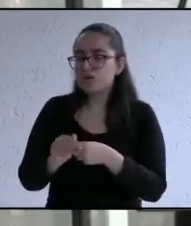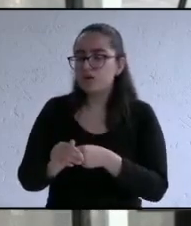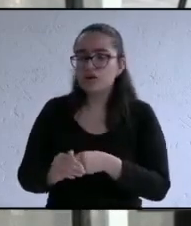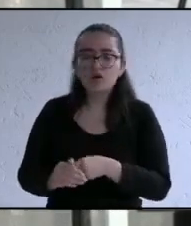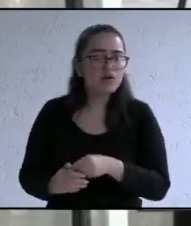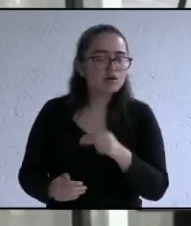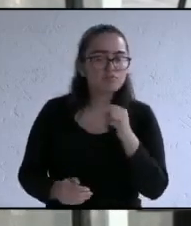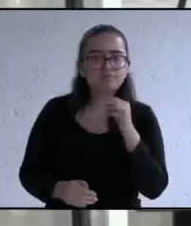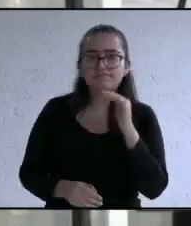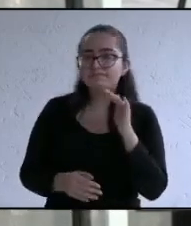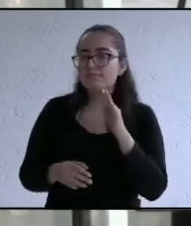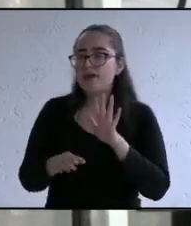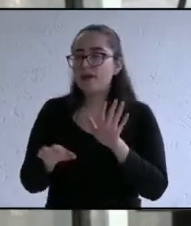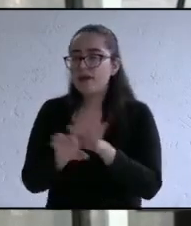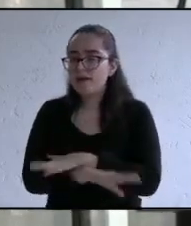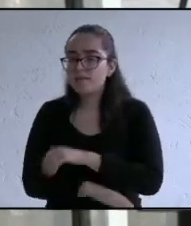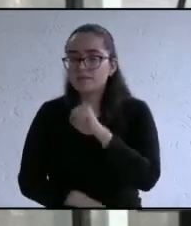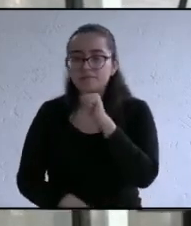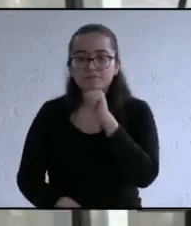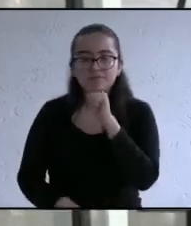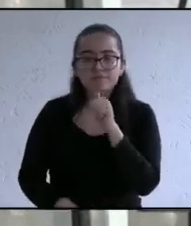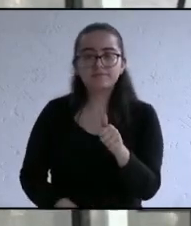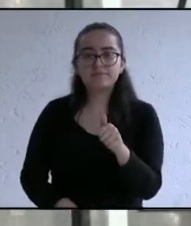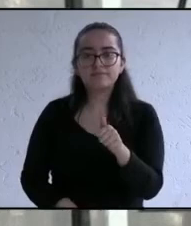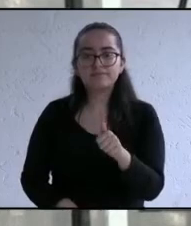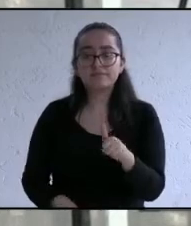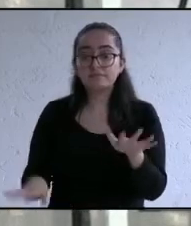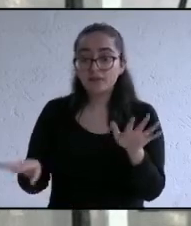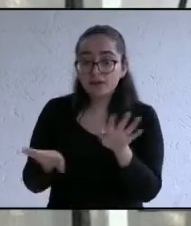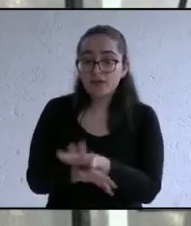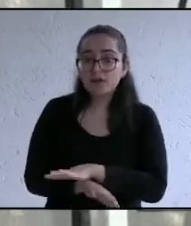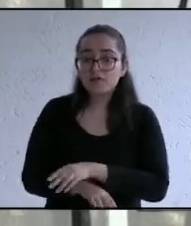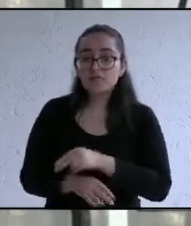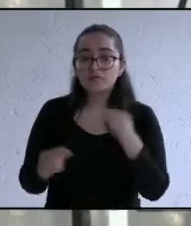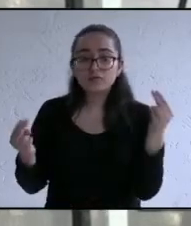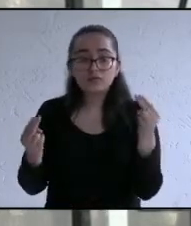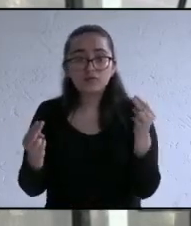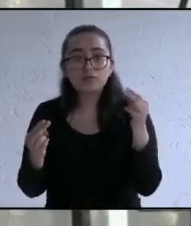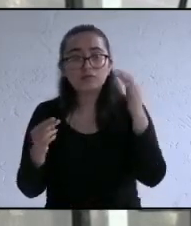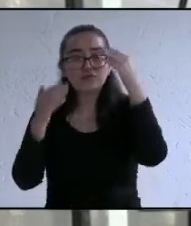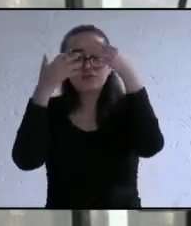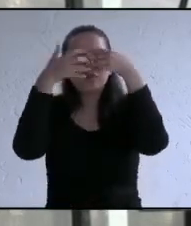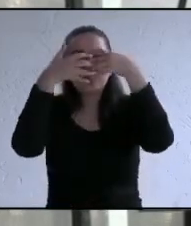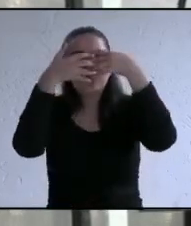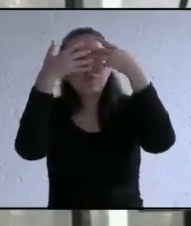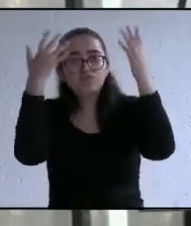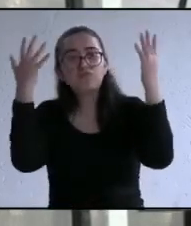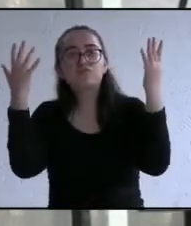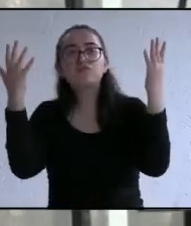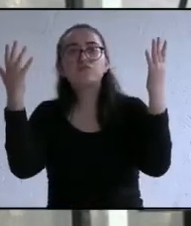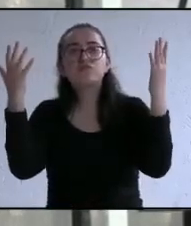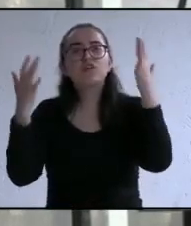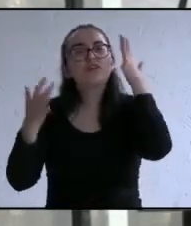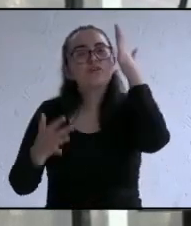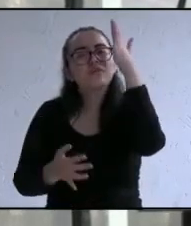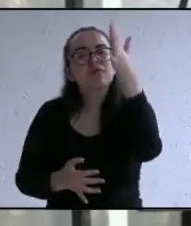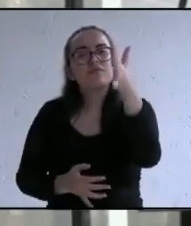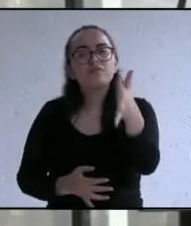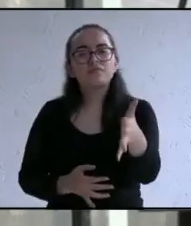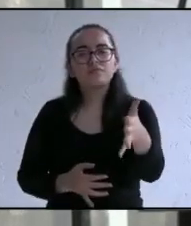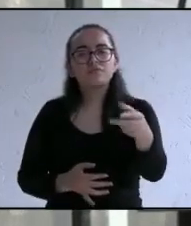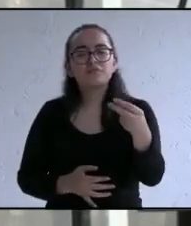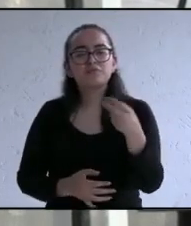que se tenía que solucionar recuerden que el cambio que necesitamos es un cambio de mentalidad para el municipio para ver el futuro del municipio